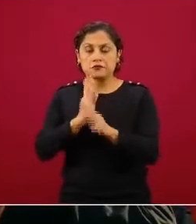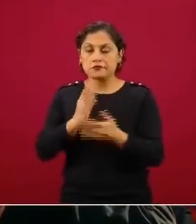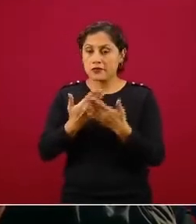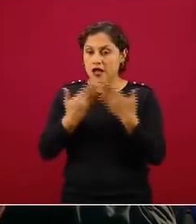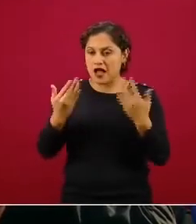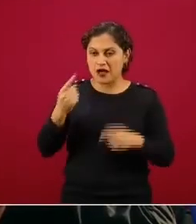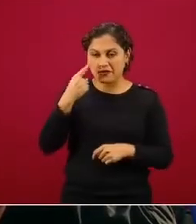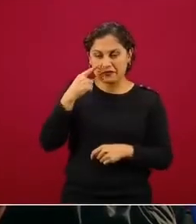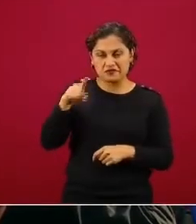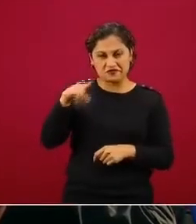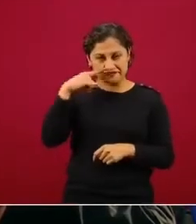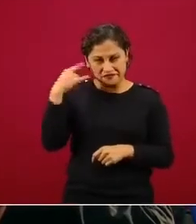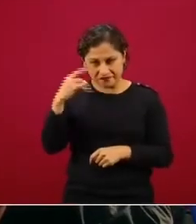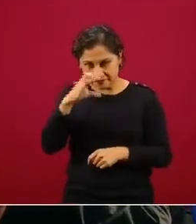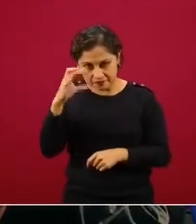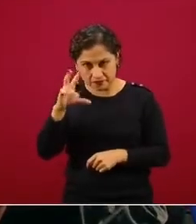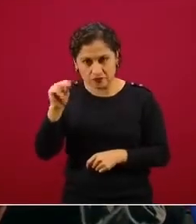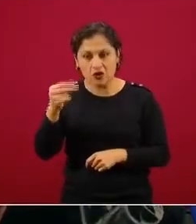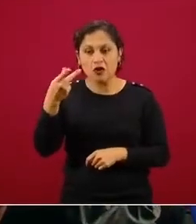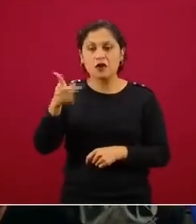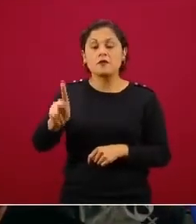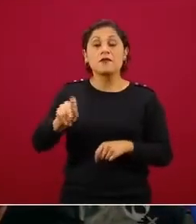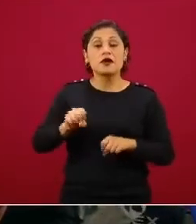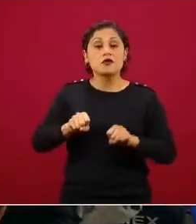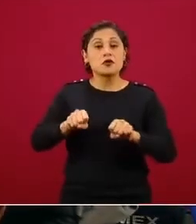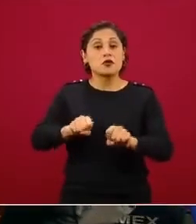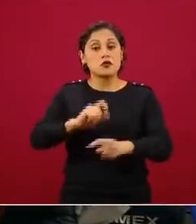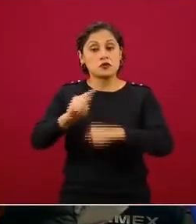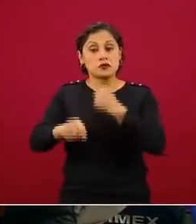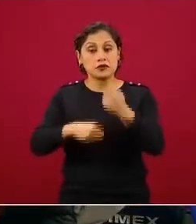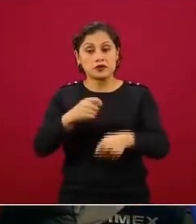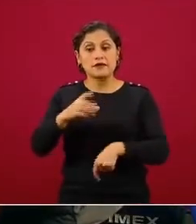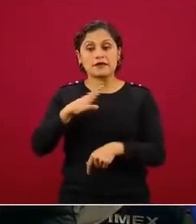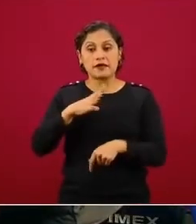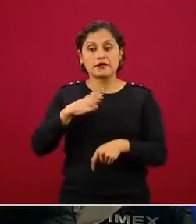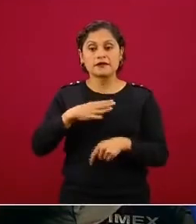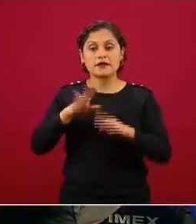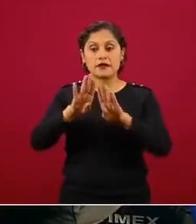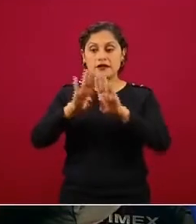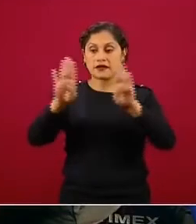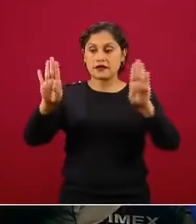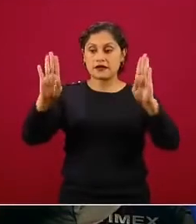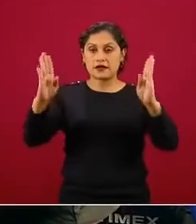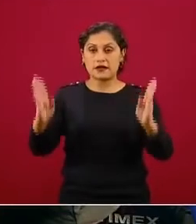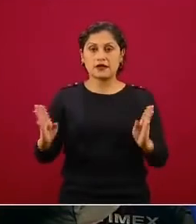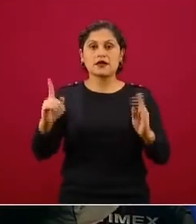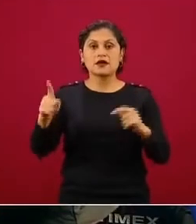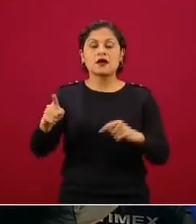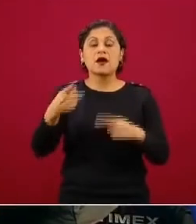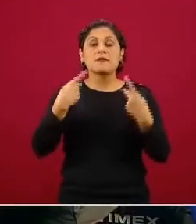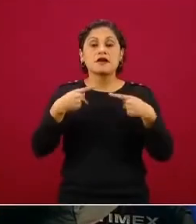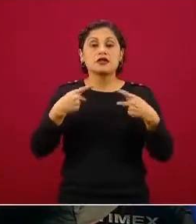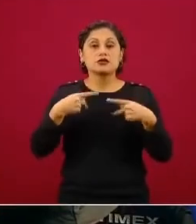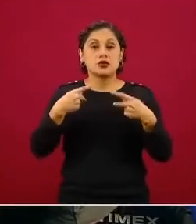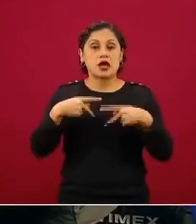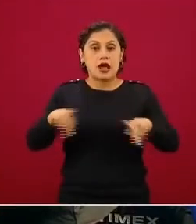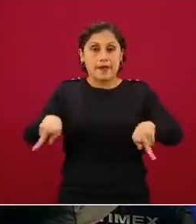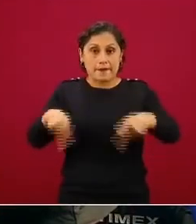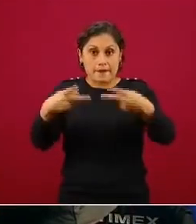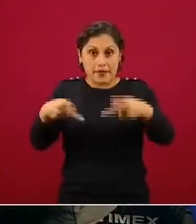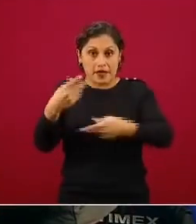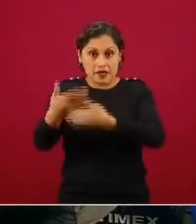ve muy bien, esta tienda, por ejemplo, tiene aquí un acrílico entre el despachador, quien está